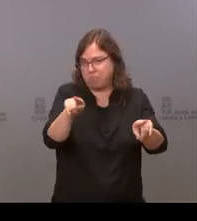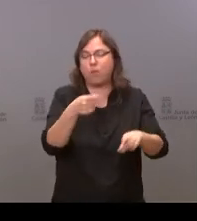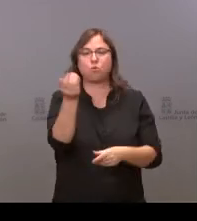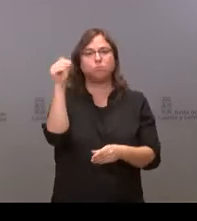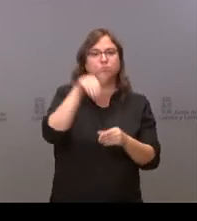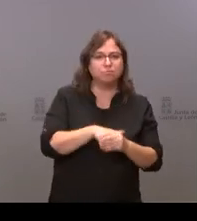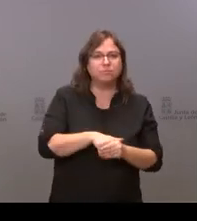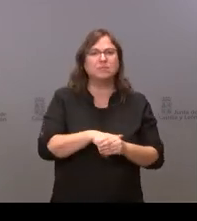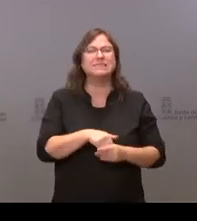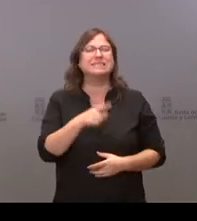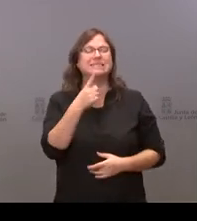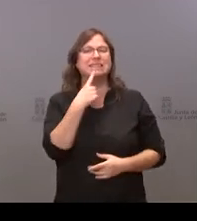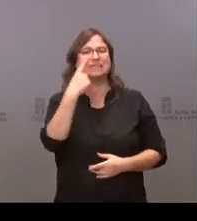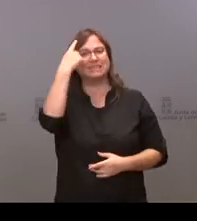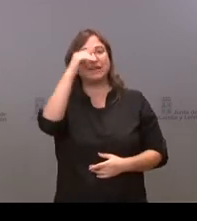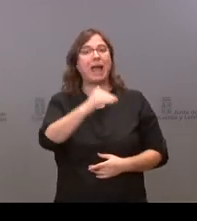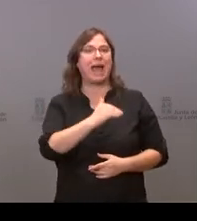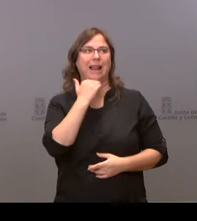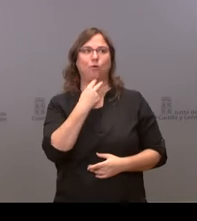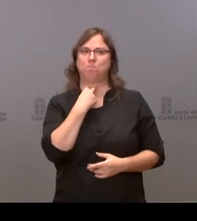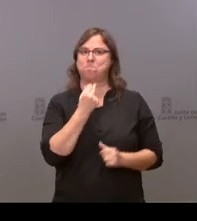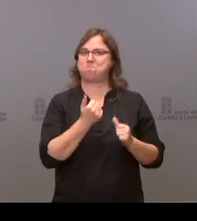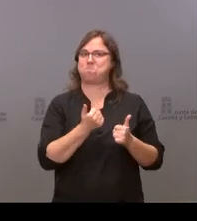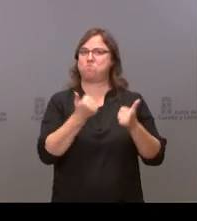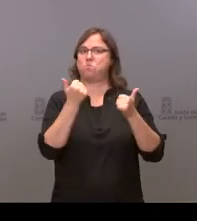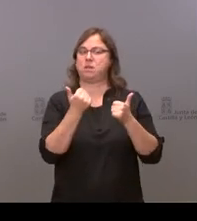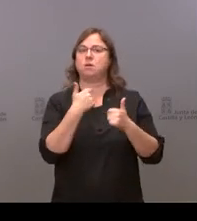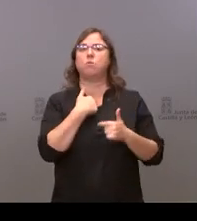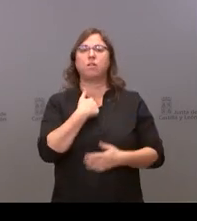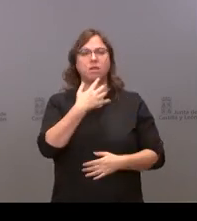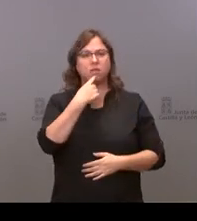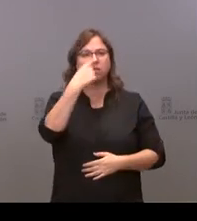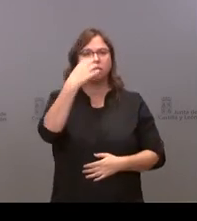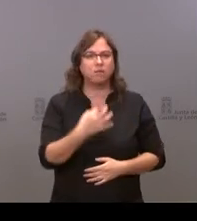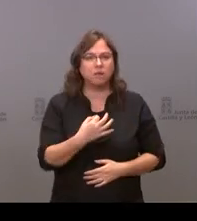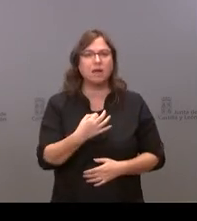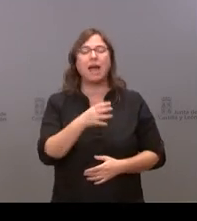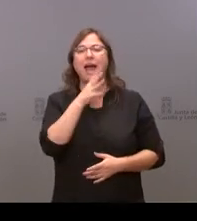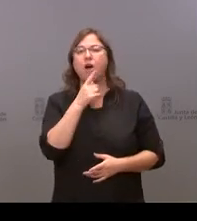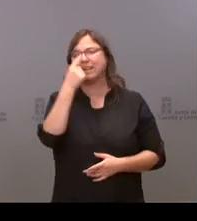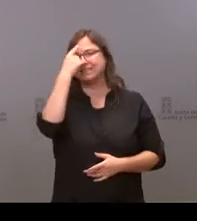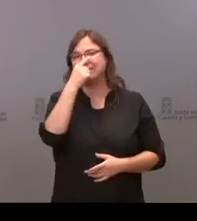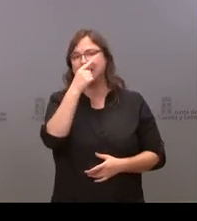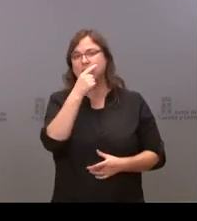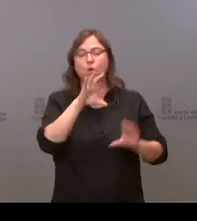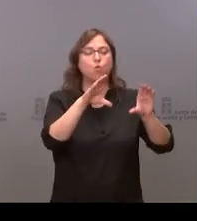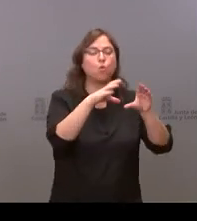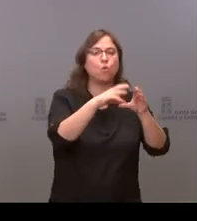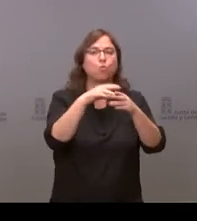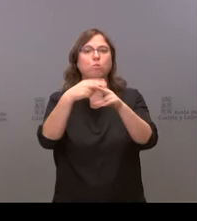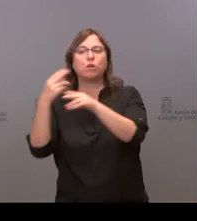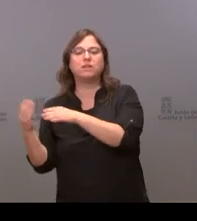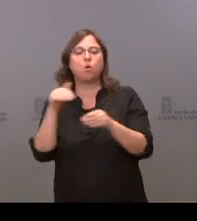quería solamente saber si puede dar un paso más y nos puede especificar concretar y decir ahora por qué formación política